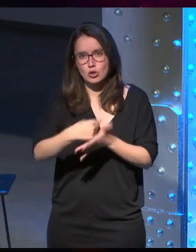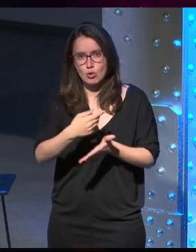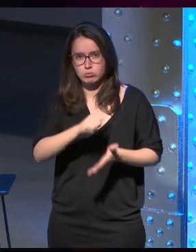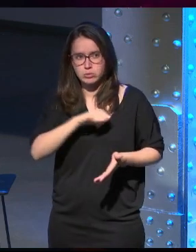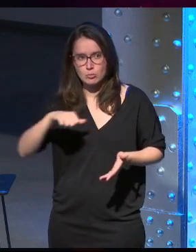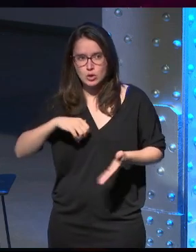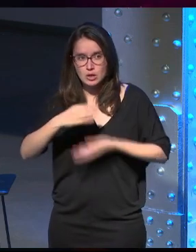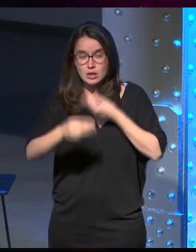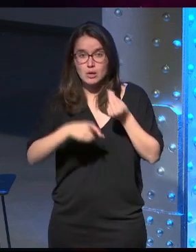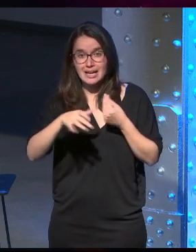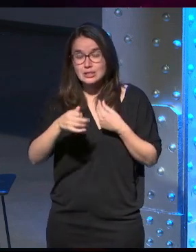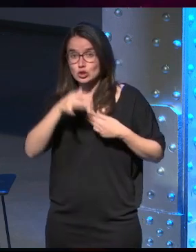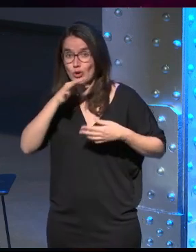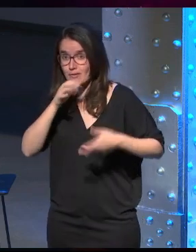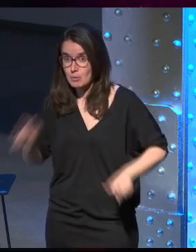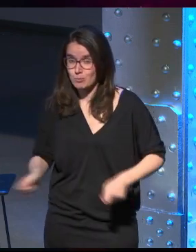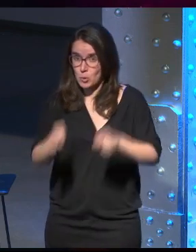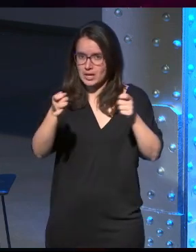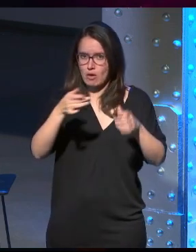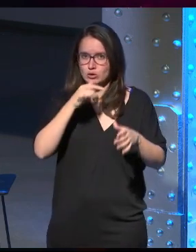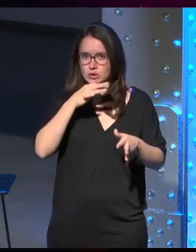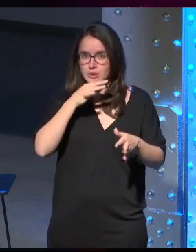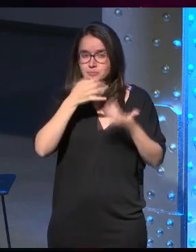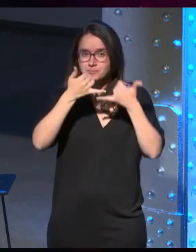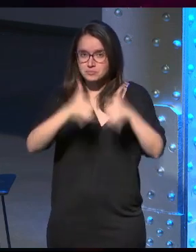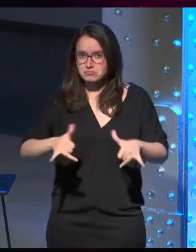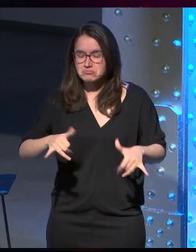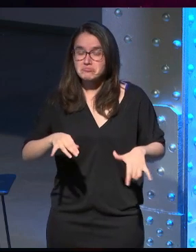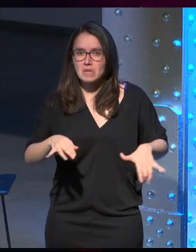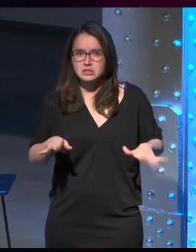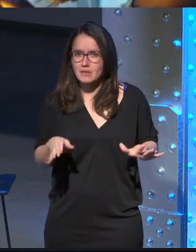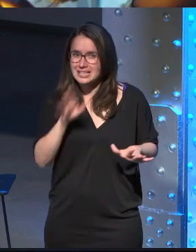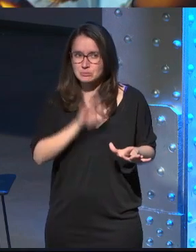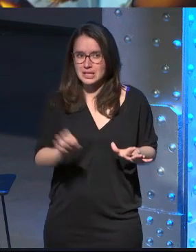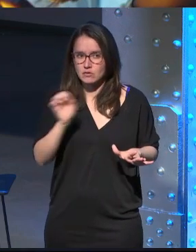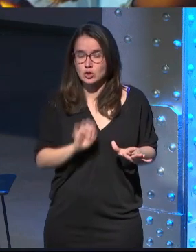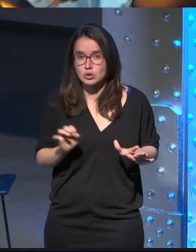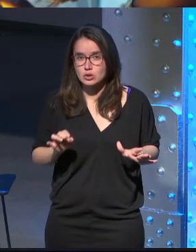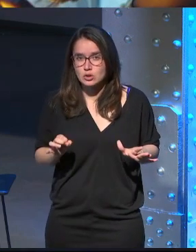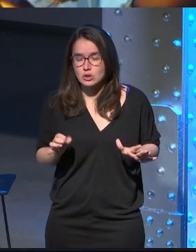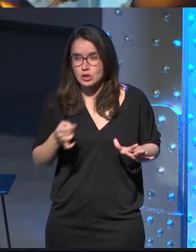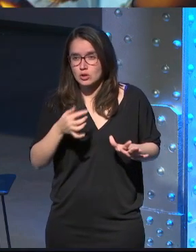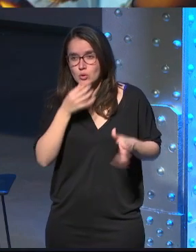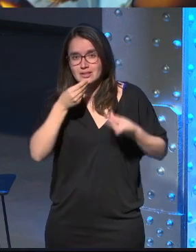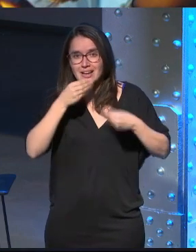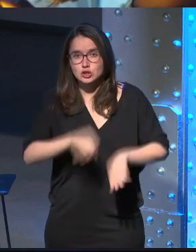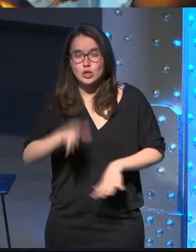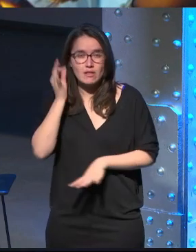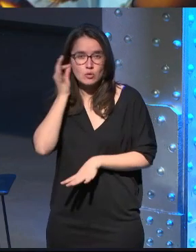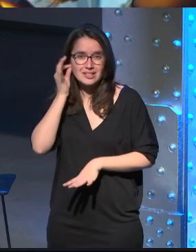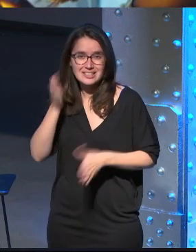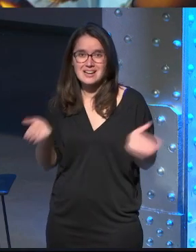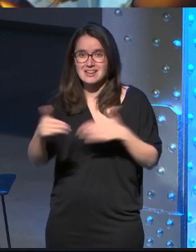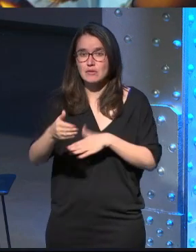lo cual ahora le estamos buscando casa que todavía no está publicado pero en festivales ha sido maravilloso y Rey cuenta la historia de una chica que está en su